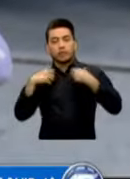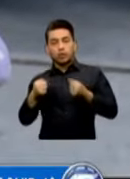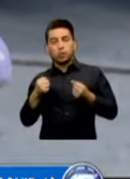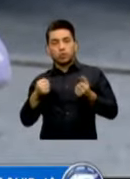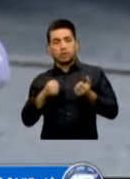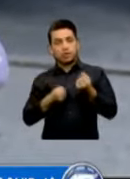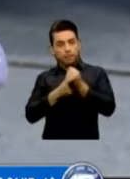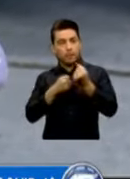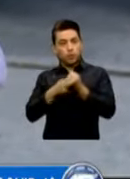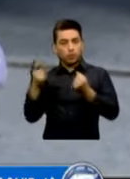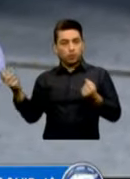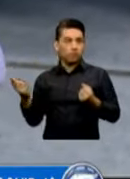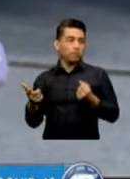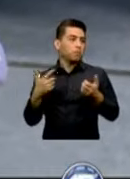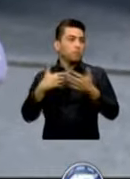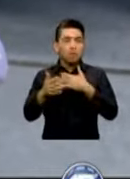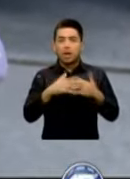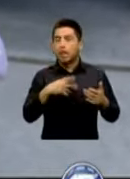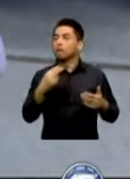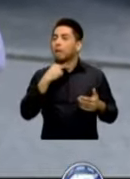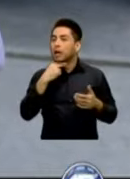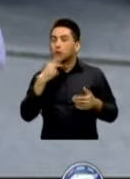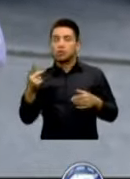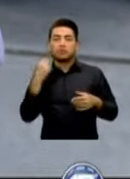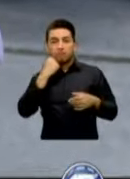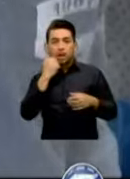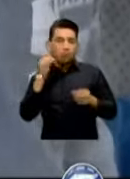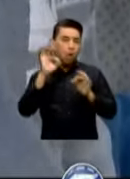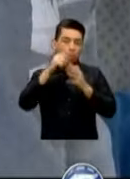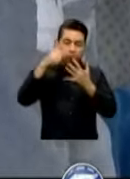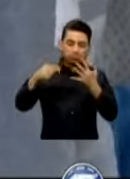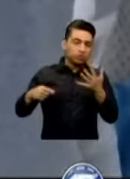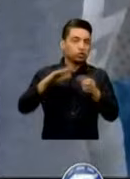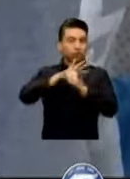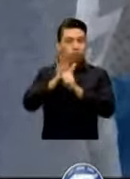enfermedades O a distintos Padecimientos A causa Del COVID-19